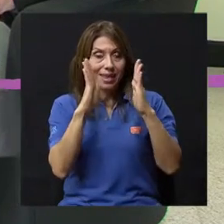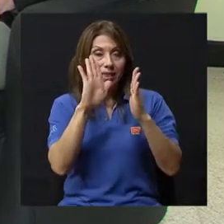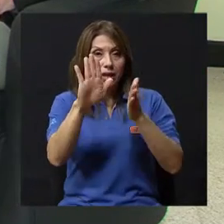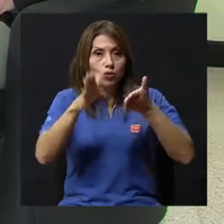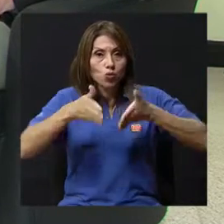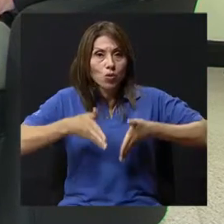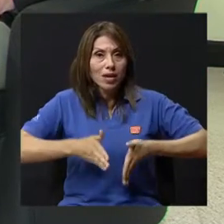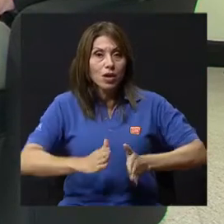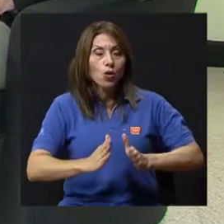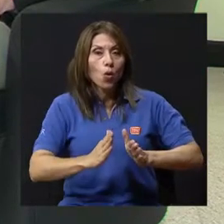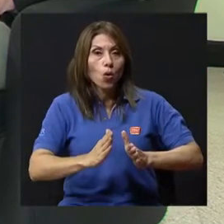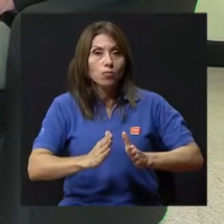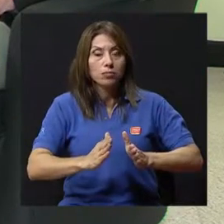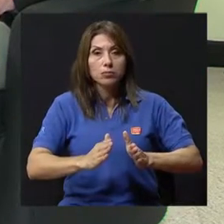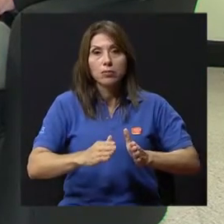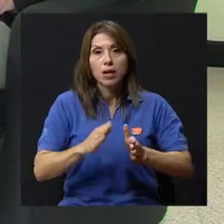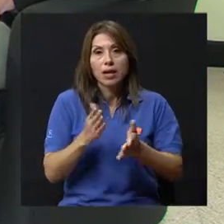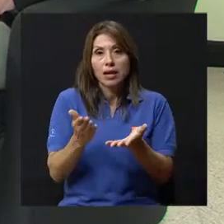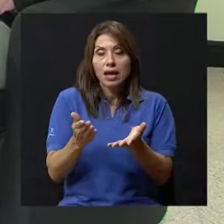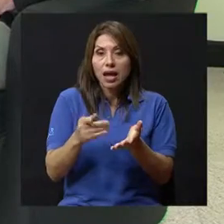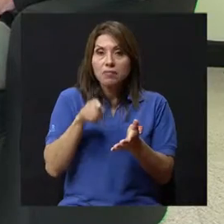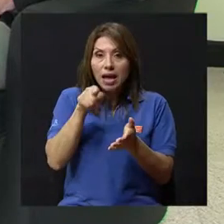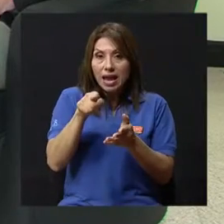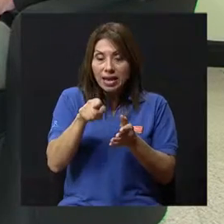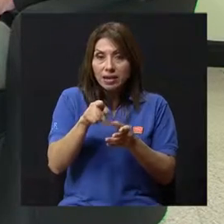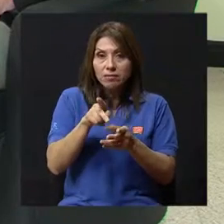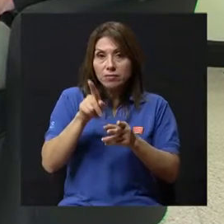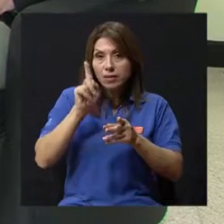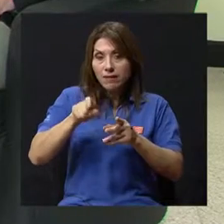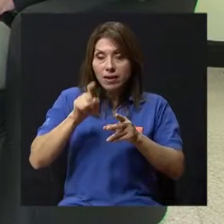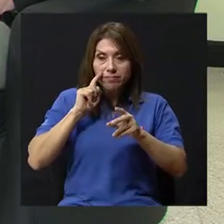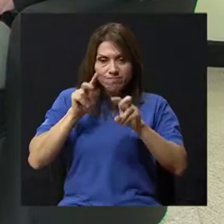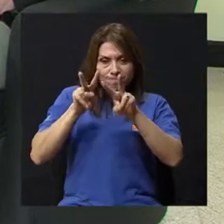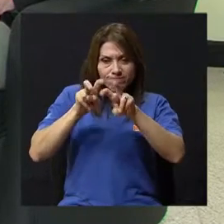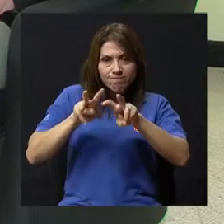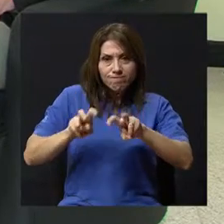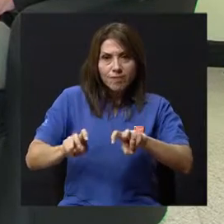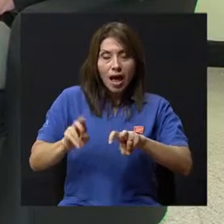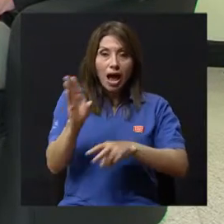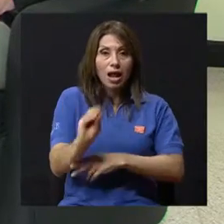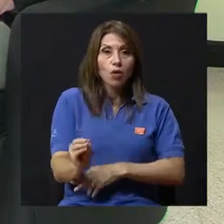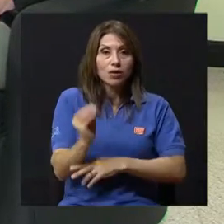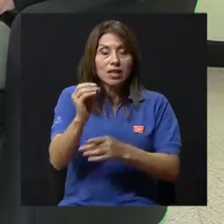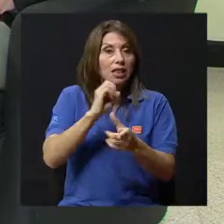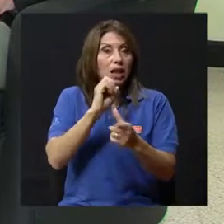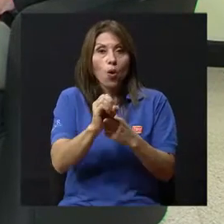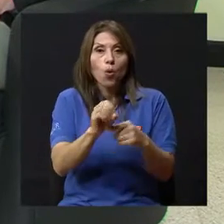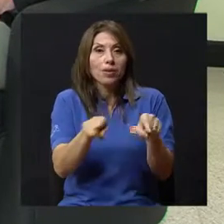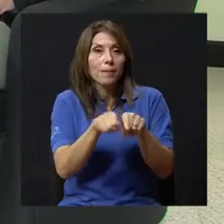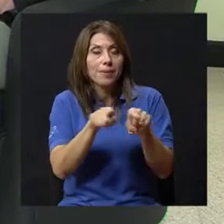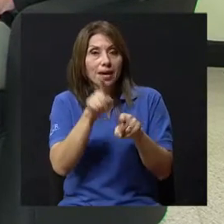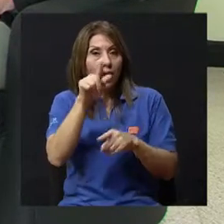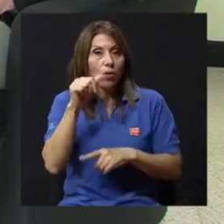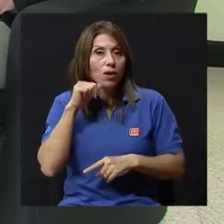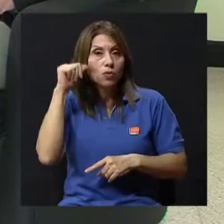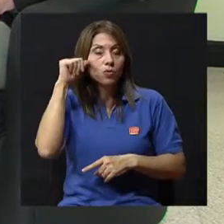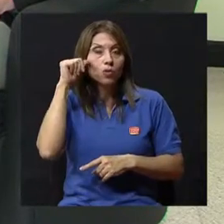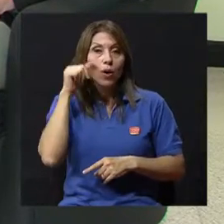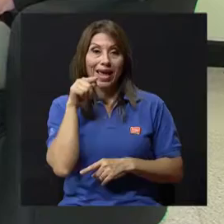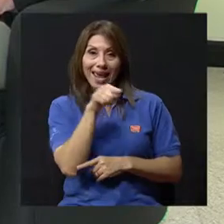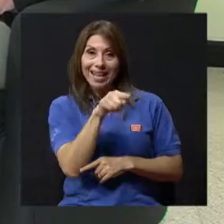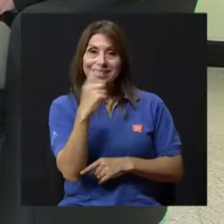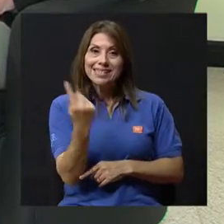que valora al adolescente, el que trata a un adulto, siempre debe darle una serie de medidas, si es posible,